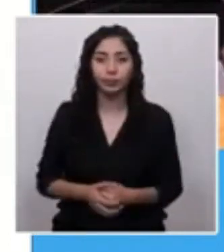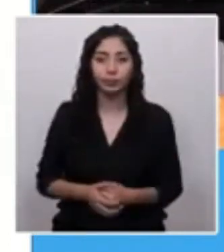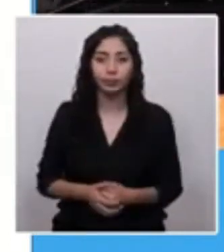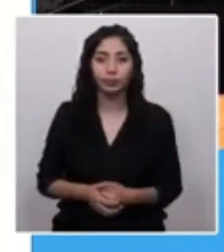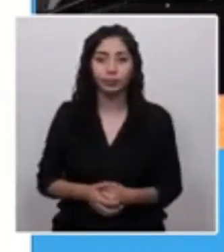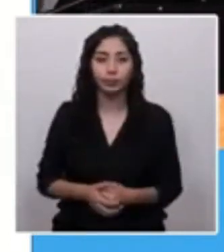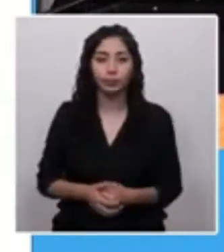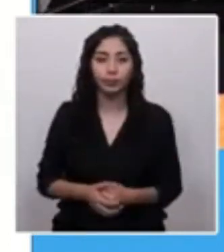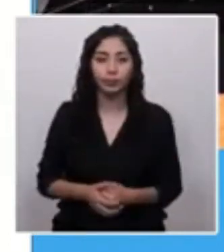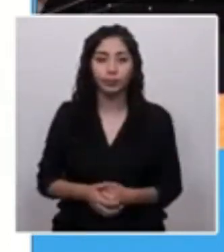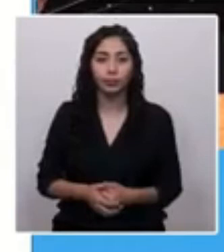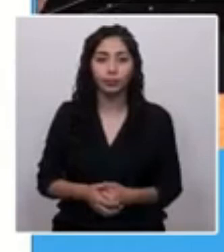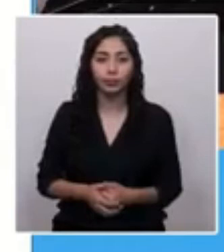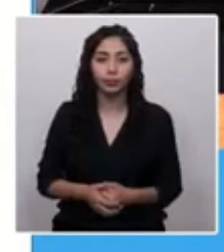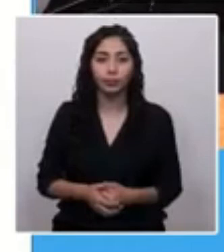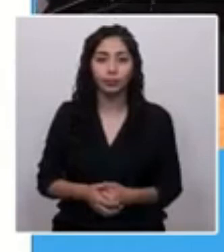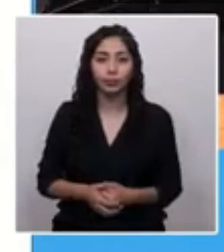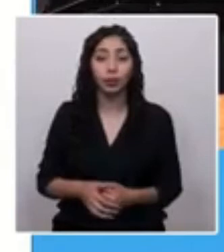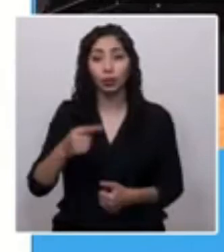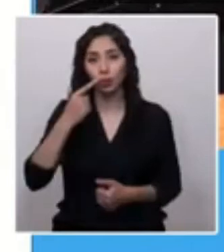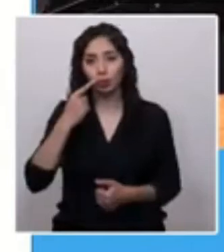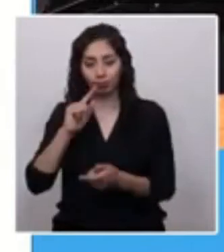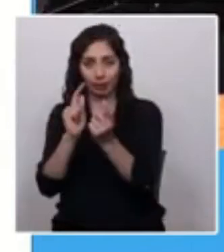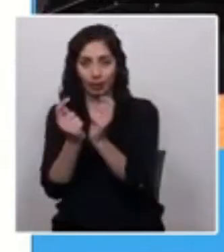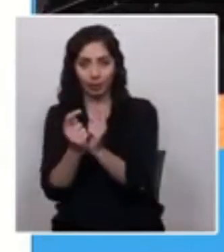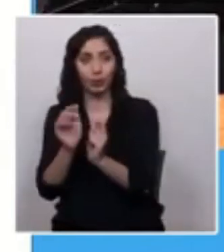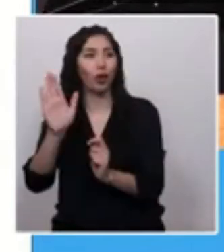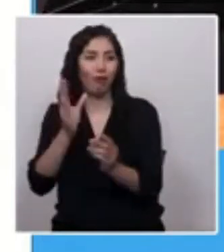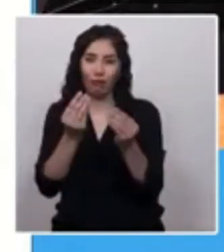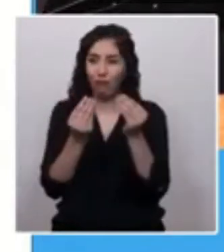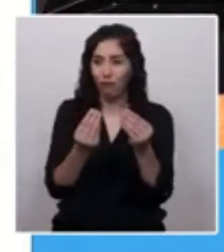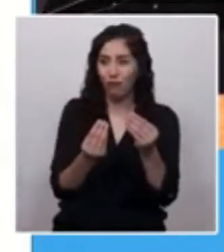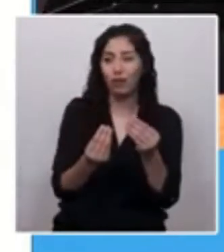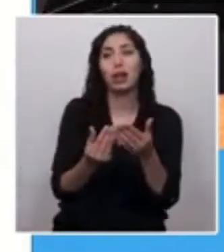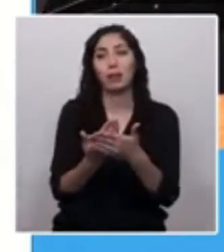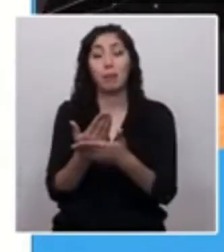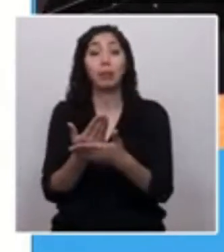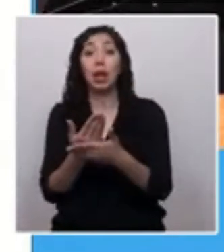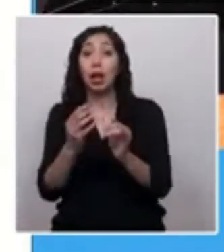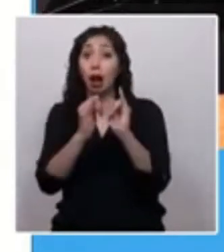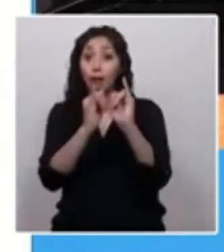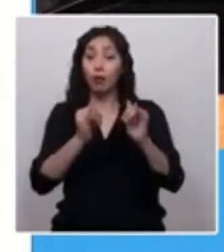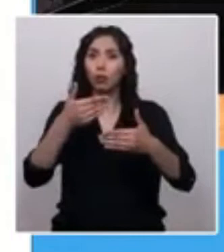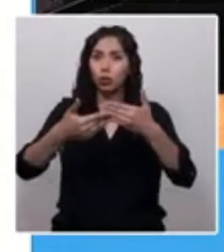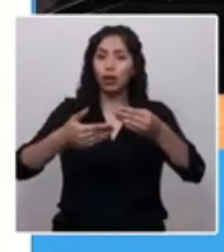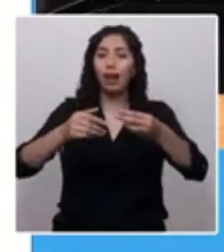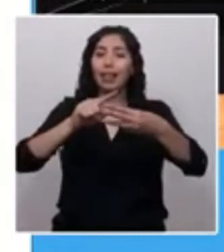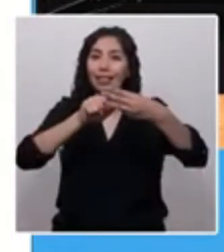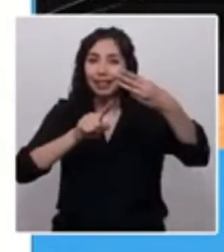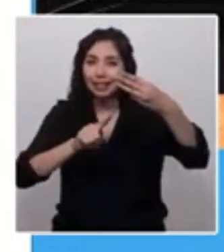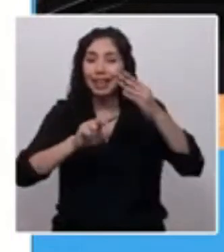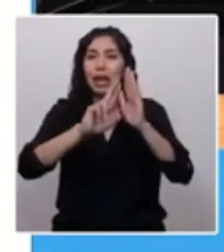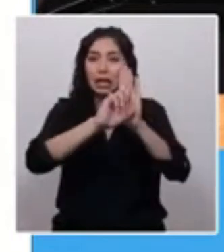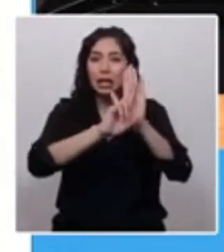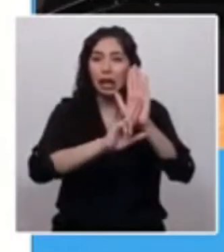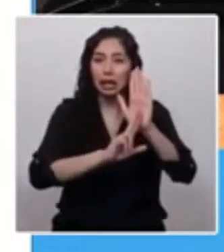Hola, buenas. Bueno, como Denis nos dijo, el mecanismo funciona con estas tres reglas en forma simbiótica. El primero es el